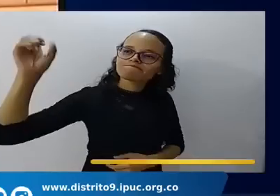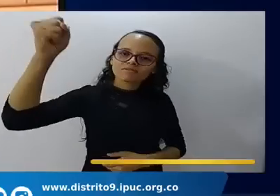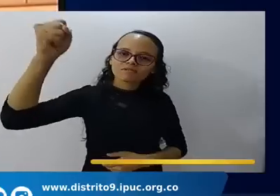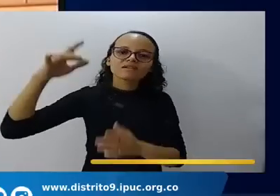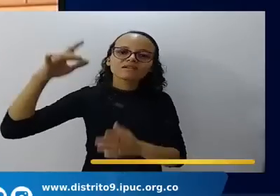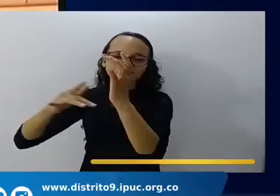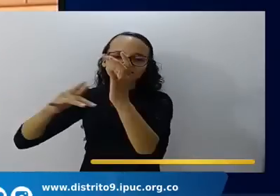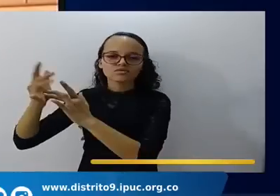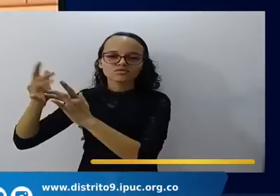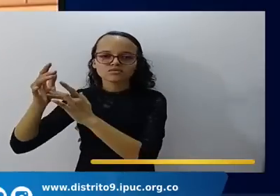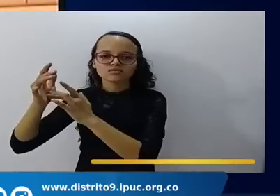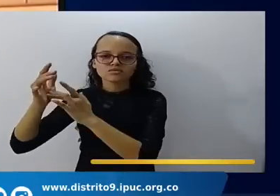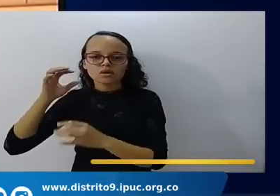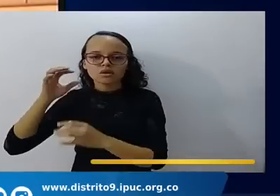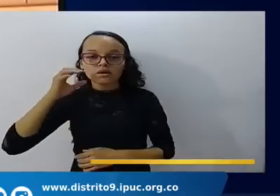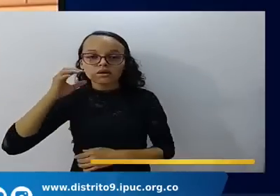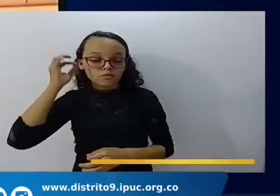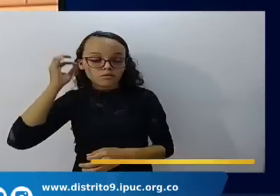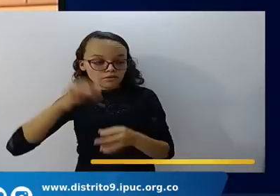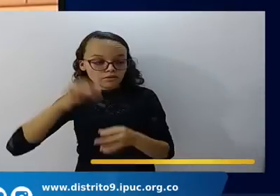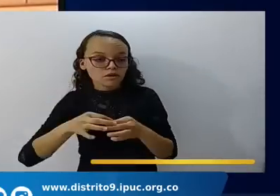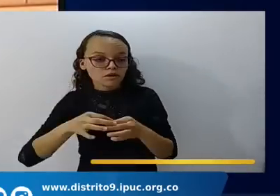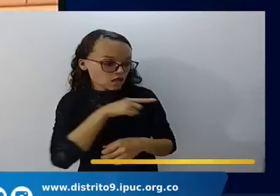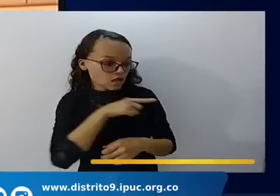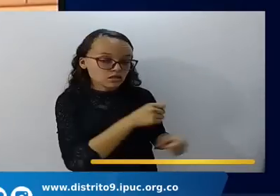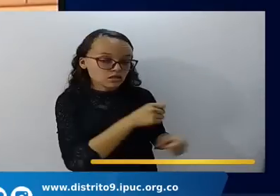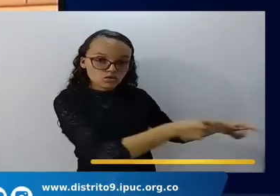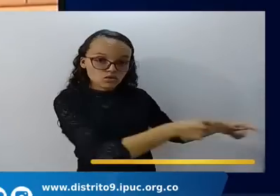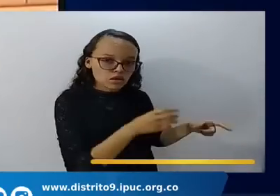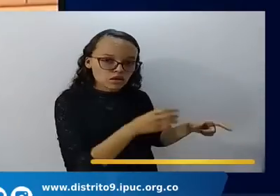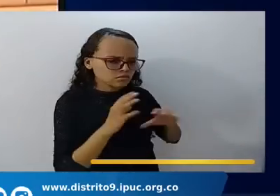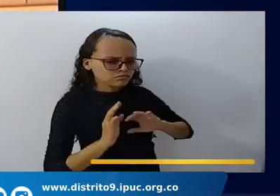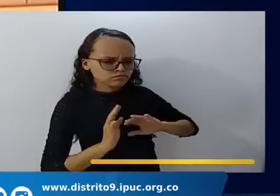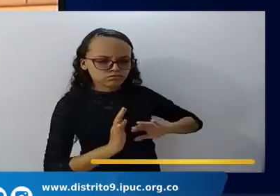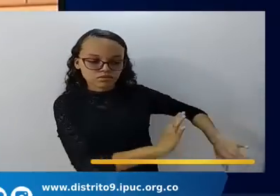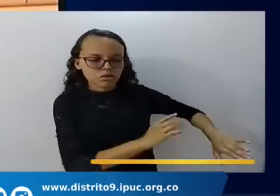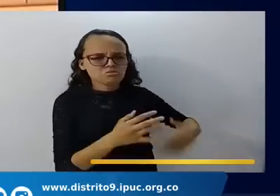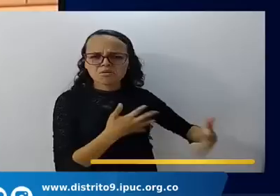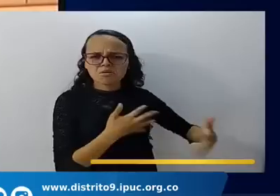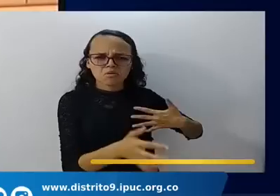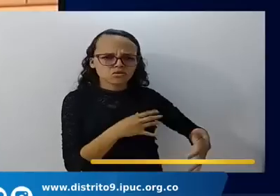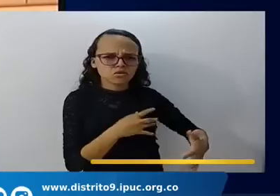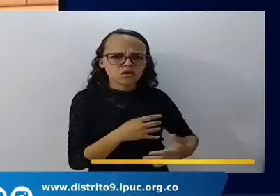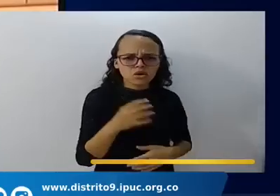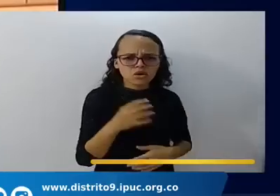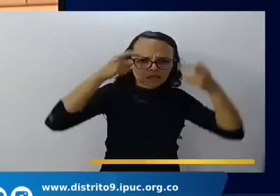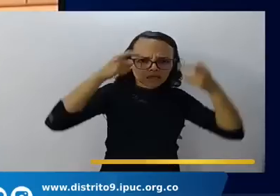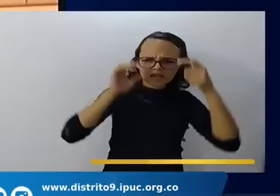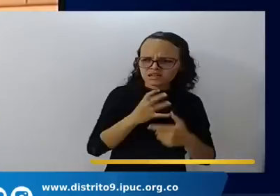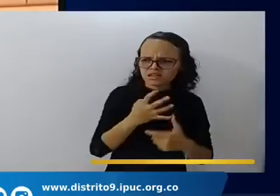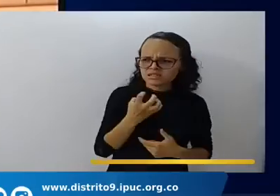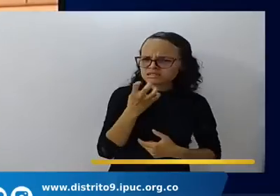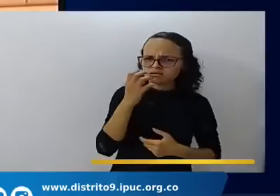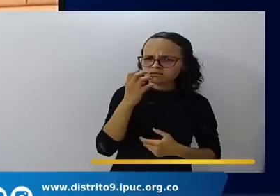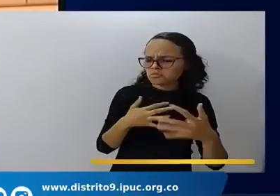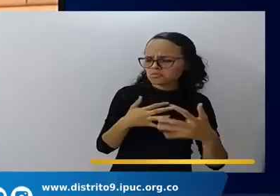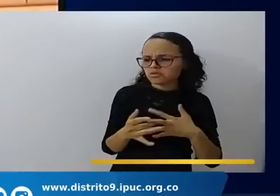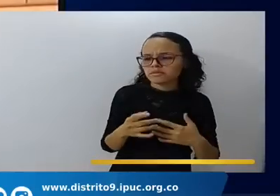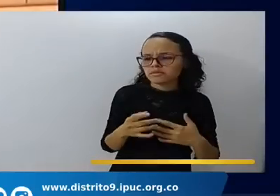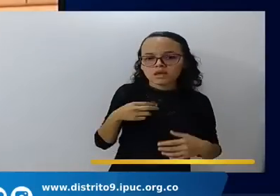por la fe dejó a Egipto no temiendo la ira del rey porque se sostuvo como viendo